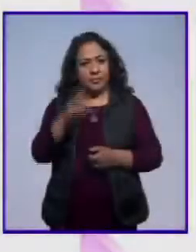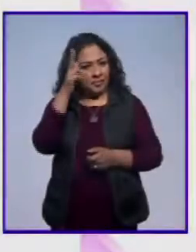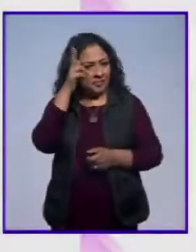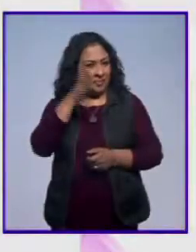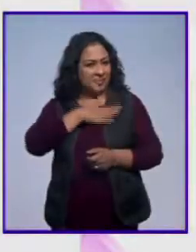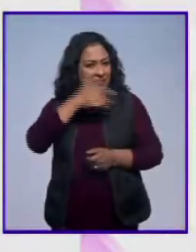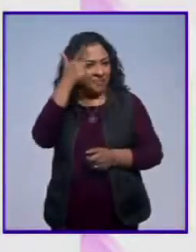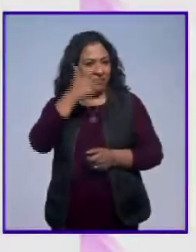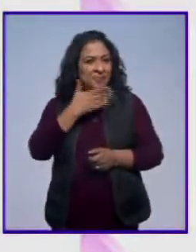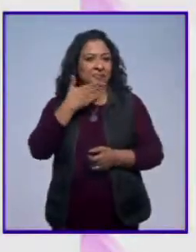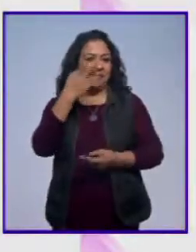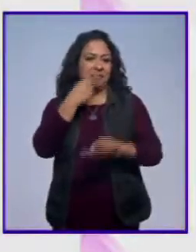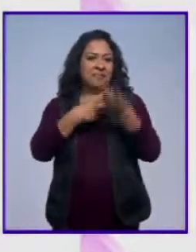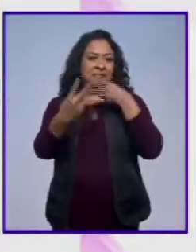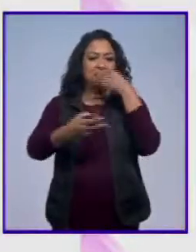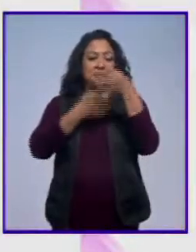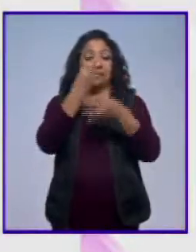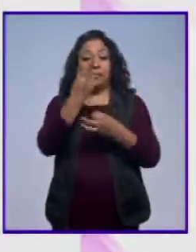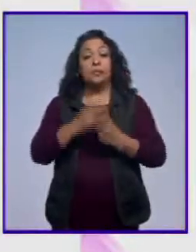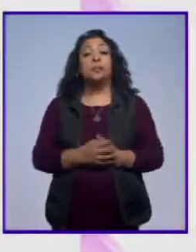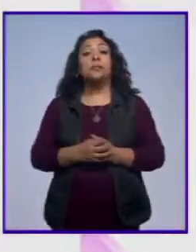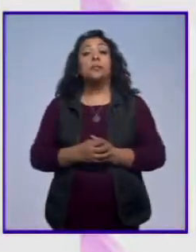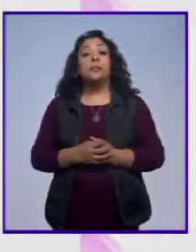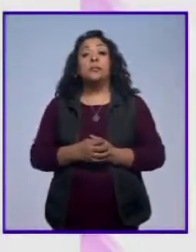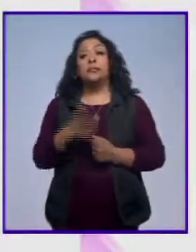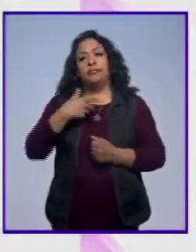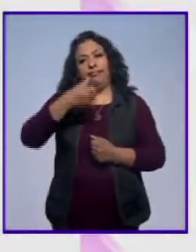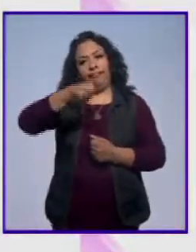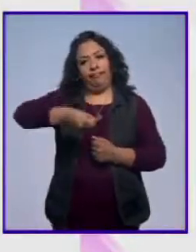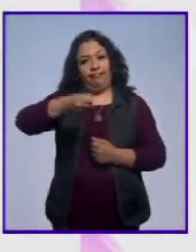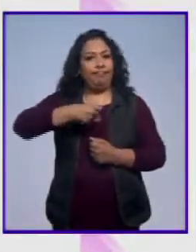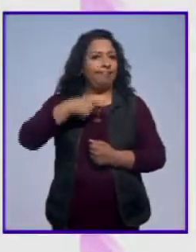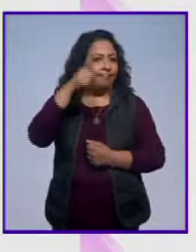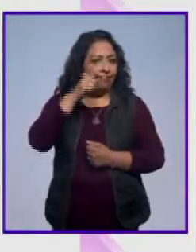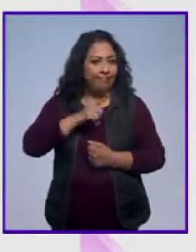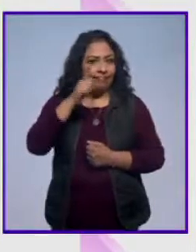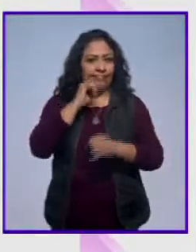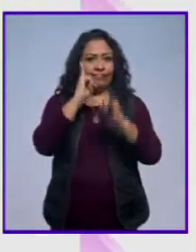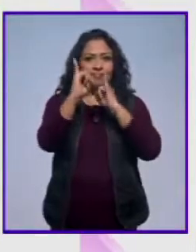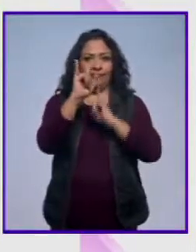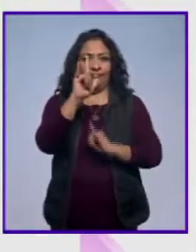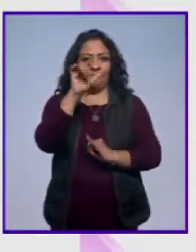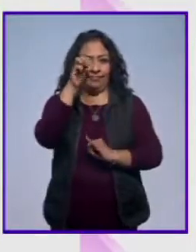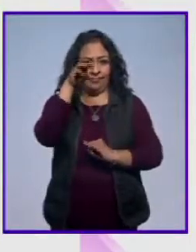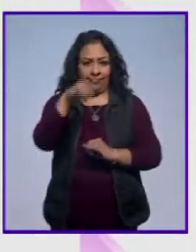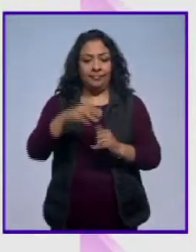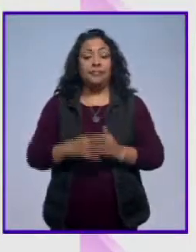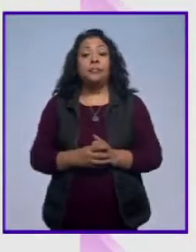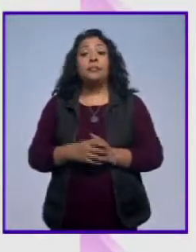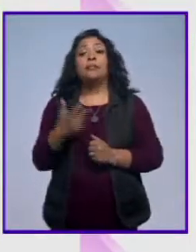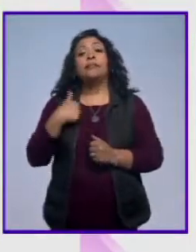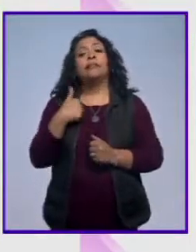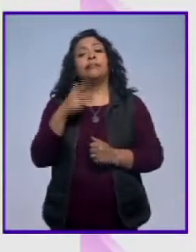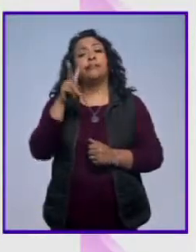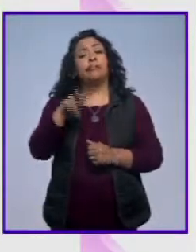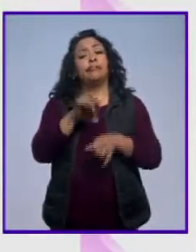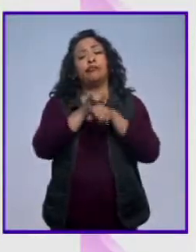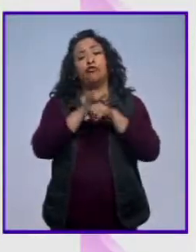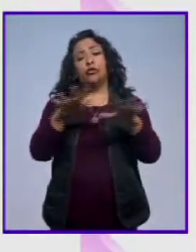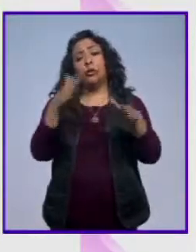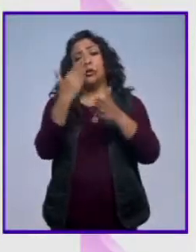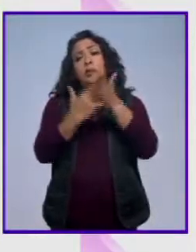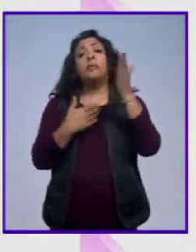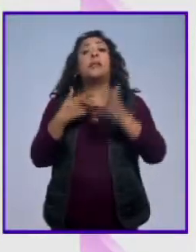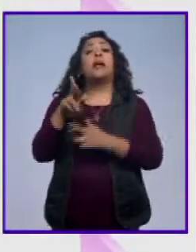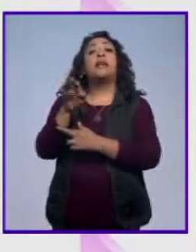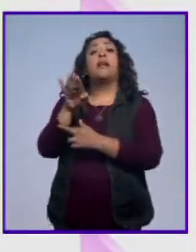Hola, ¿qué tal? Muy buenas noches, bienvenidos a Noticias 22. Saludamos a Laura Regis en la interpretación de lengua de señas mexicana y con muchísima información, Rafa.